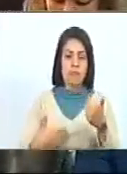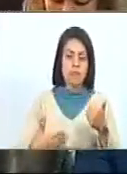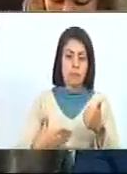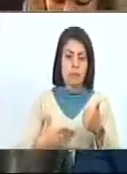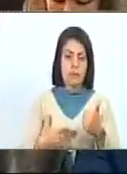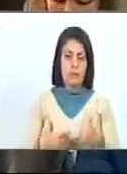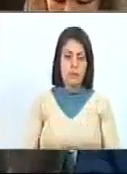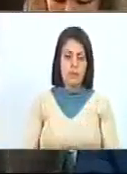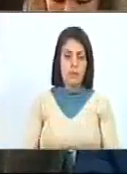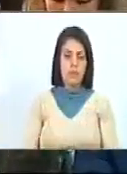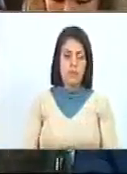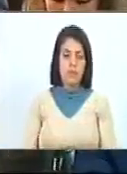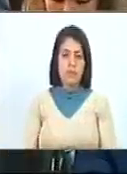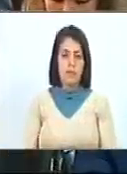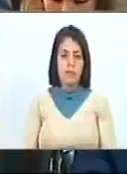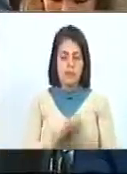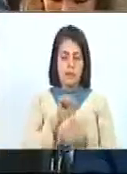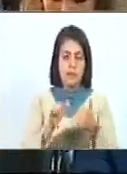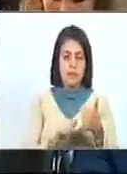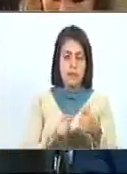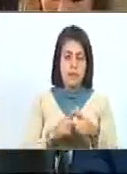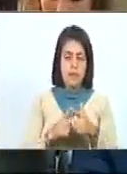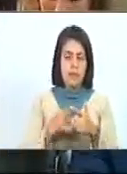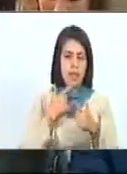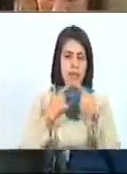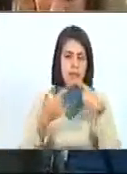la vicepresidenta América Pérez.